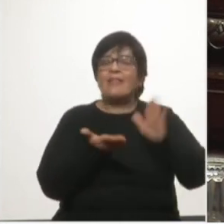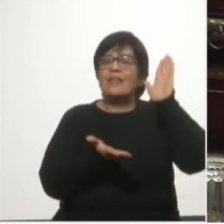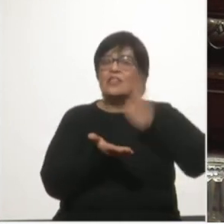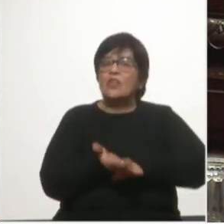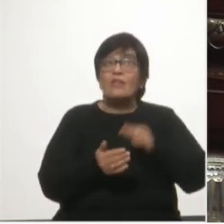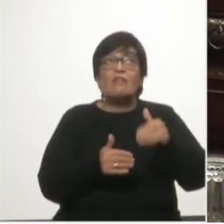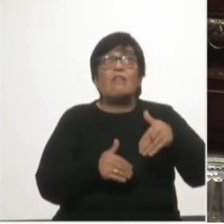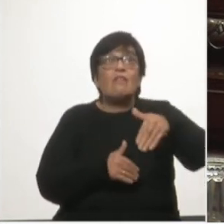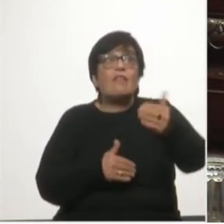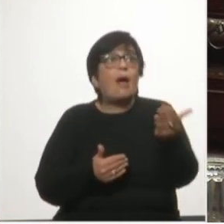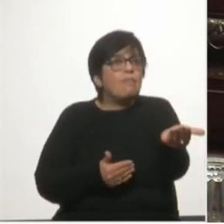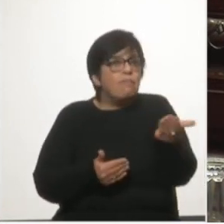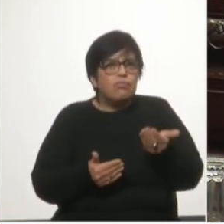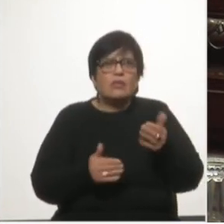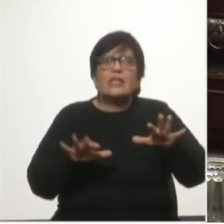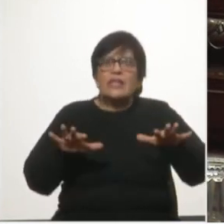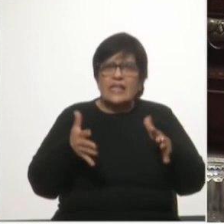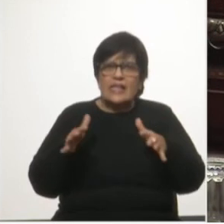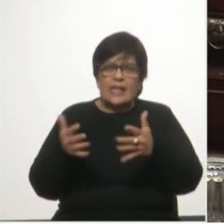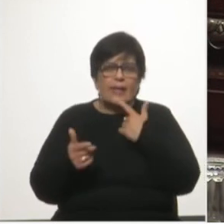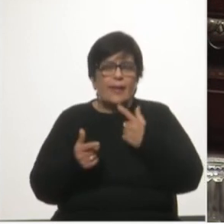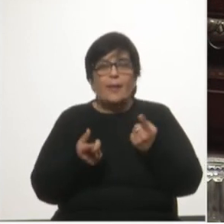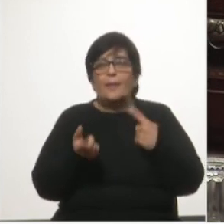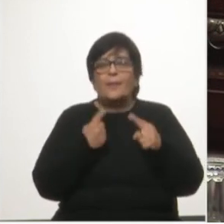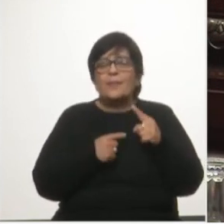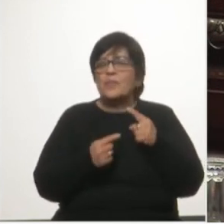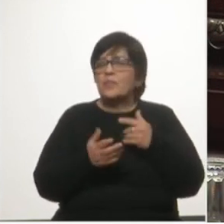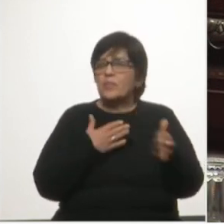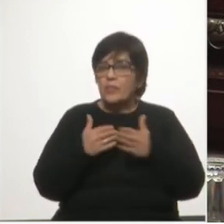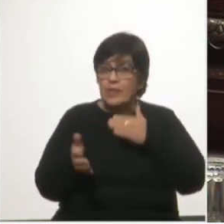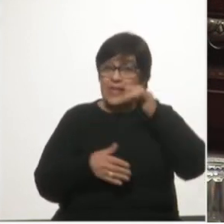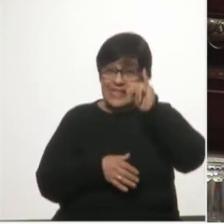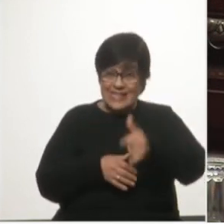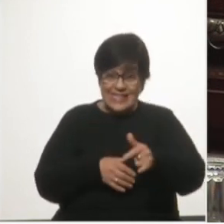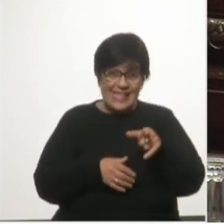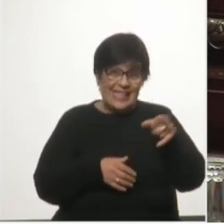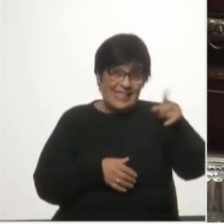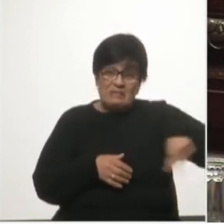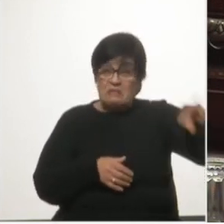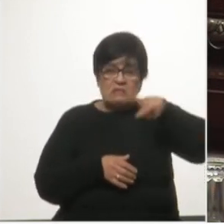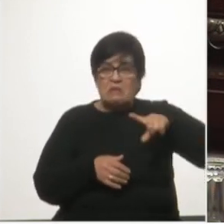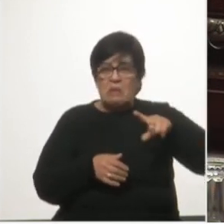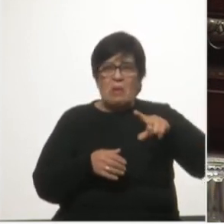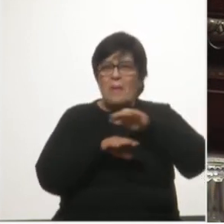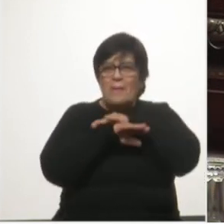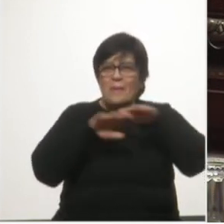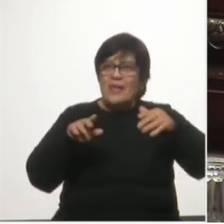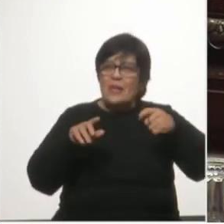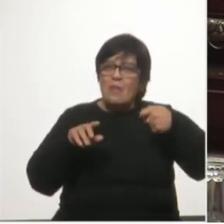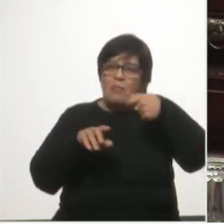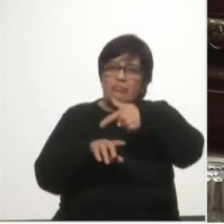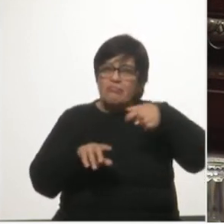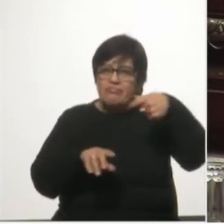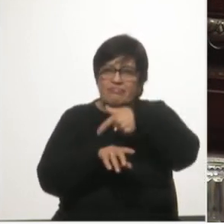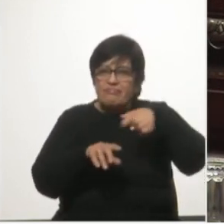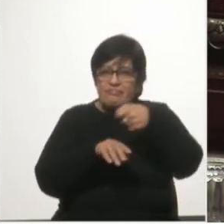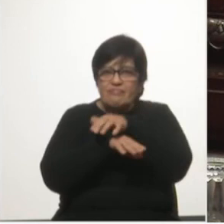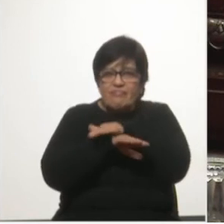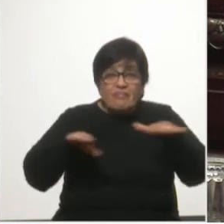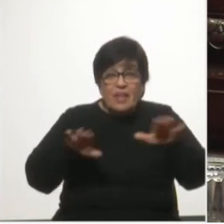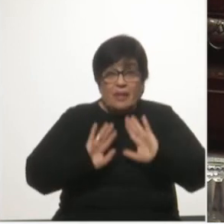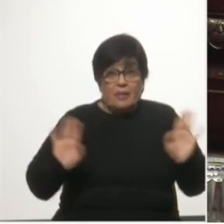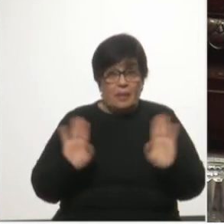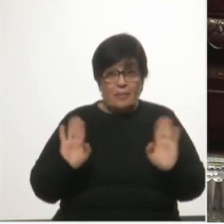ganancias futuras a pesar de que hace años TCP no distribuye más que el mínimo legal necesario,